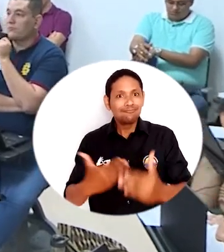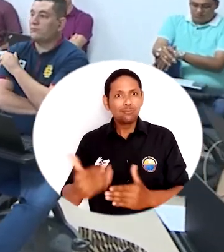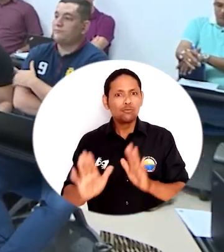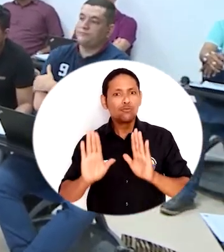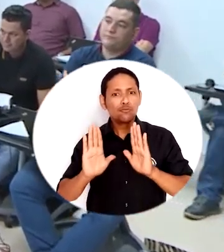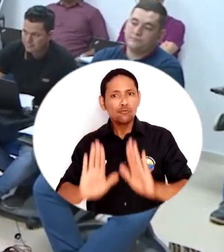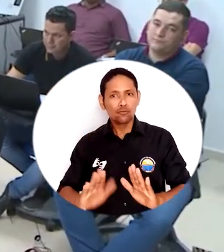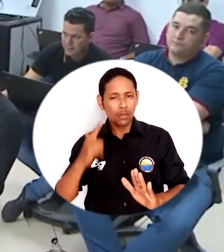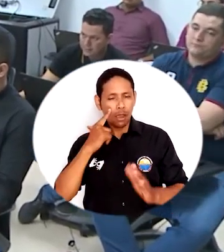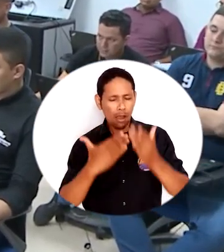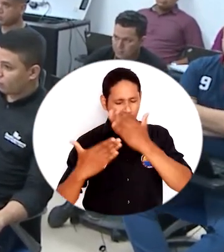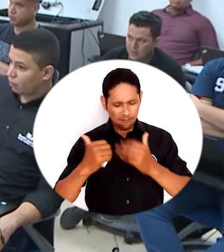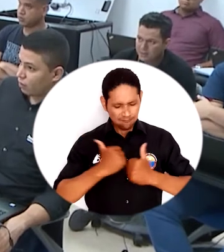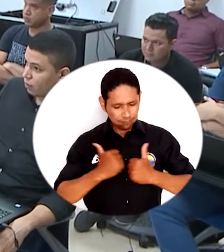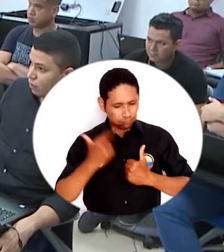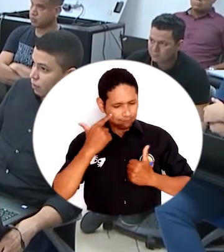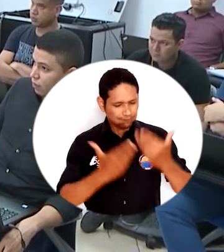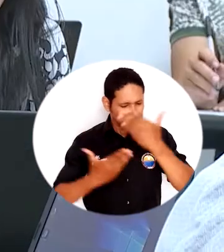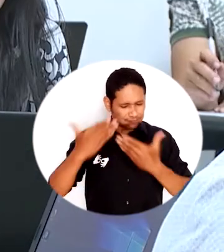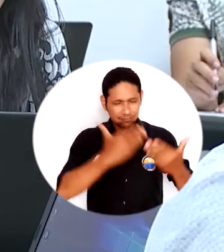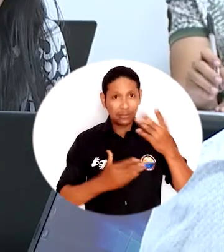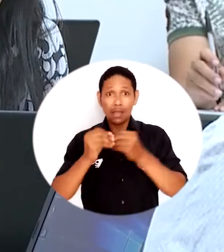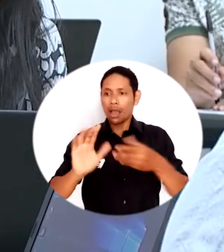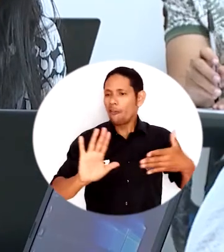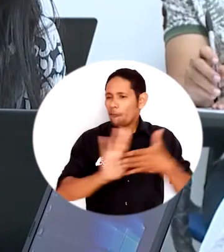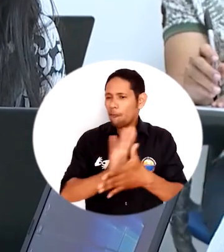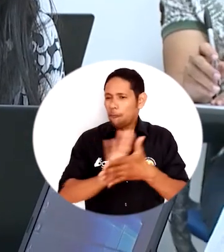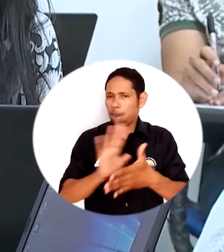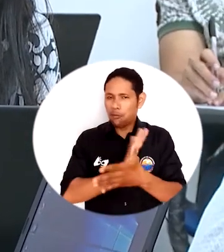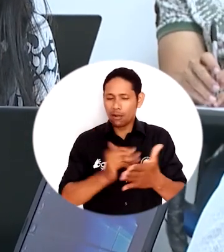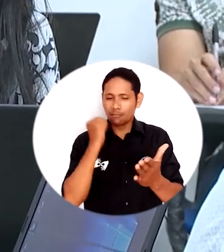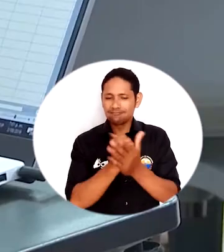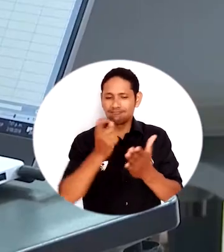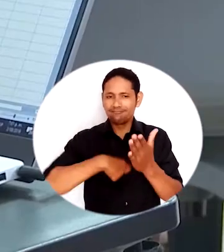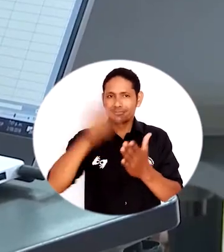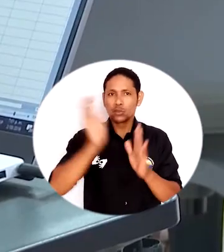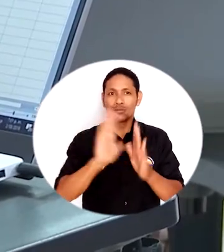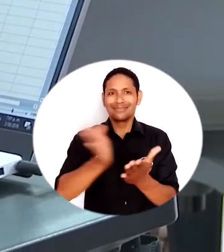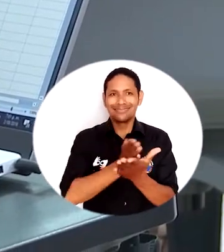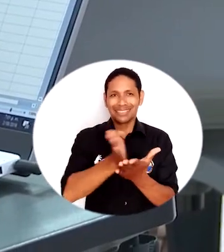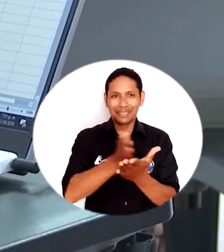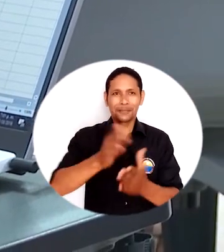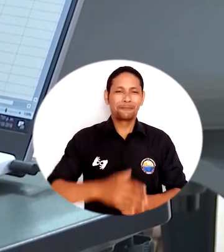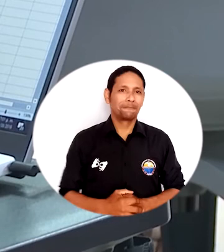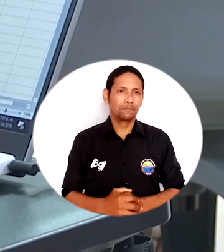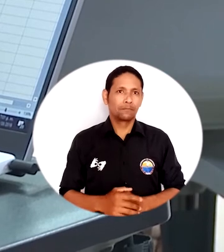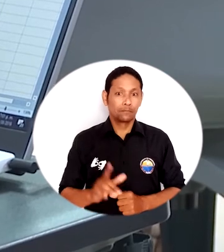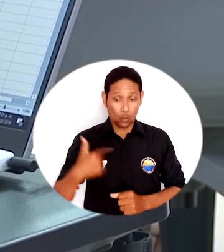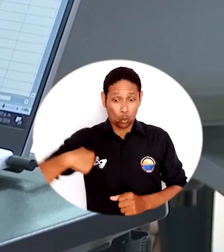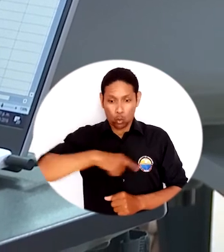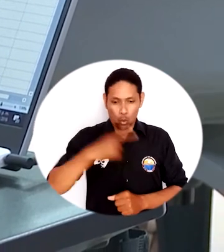para desarrollar todo el proceso de autoevaluación y el informe de acreditación del programa.